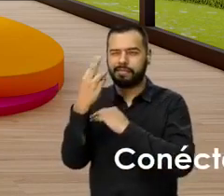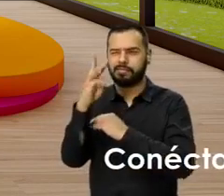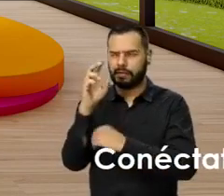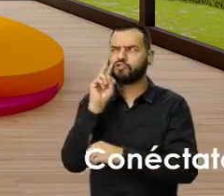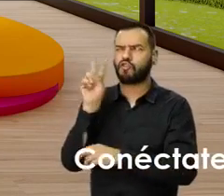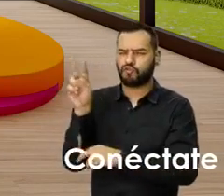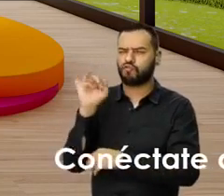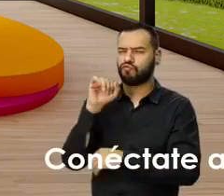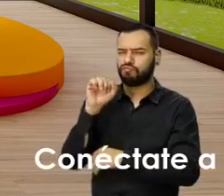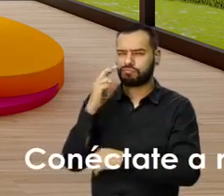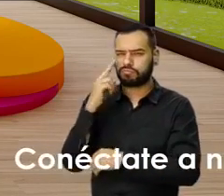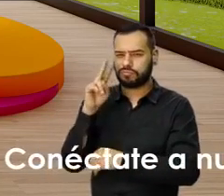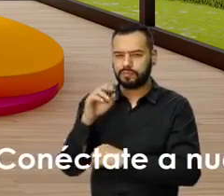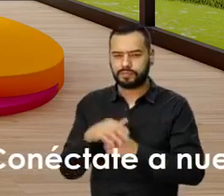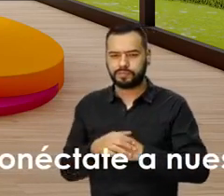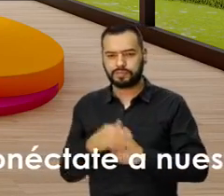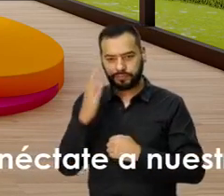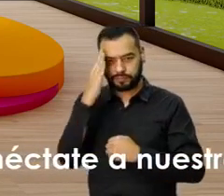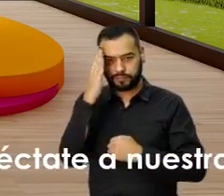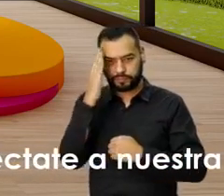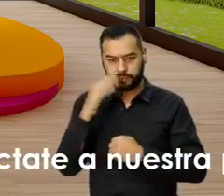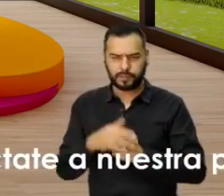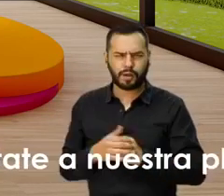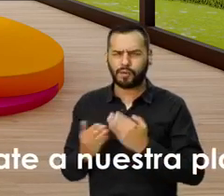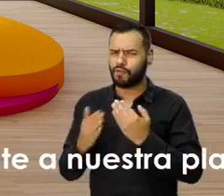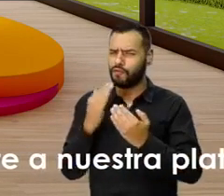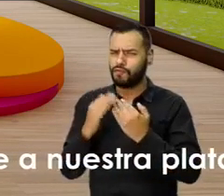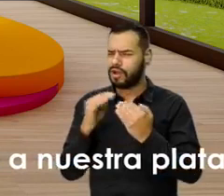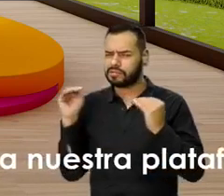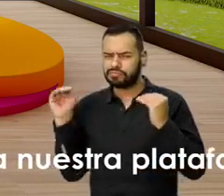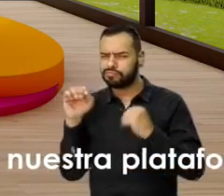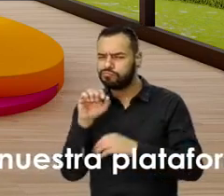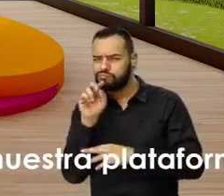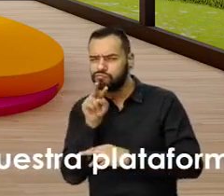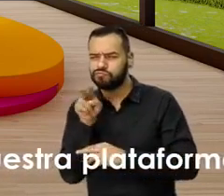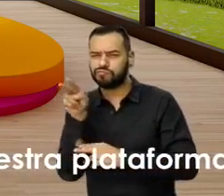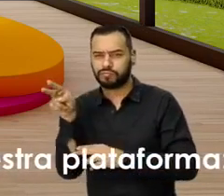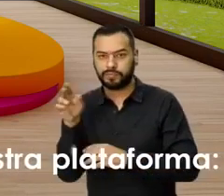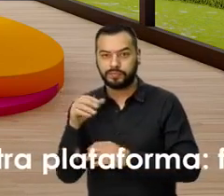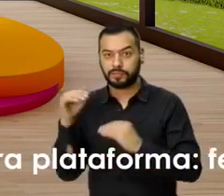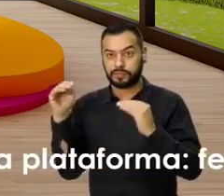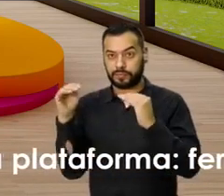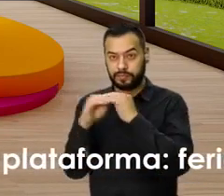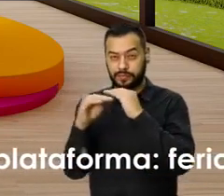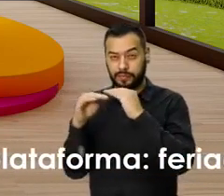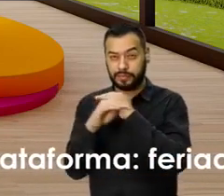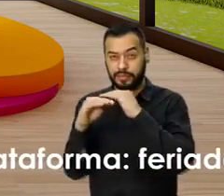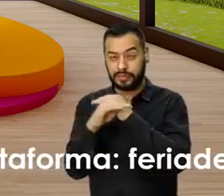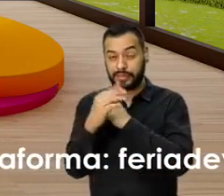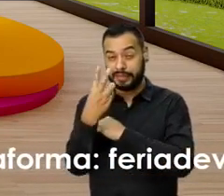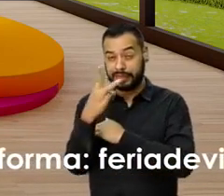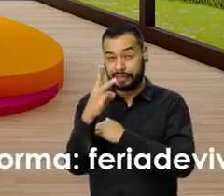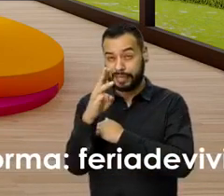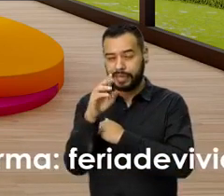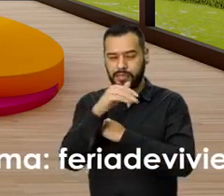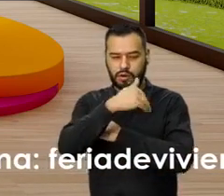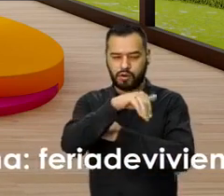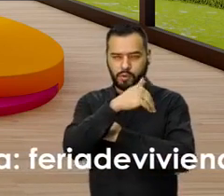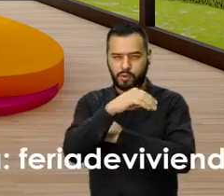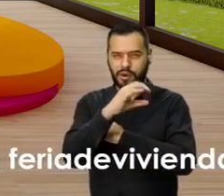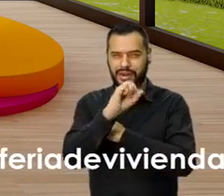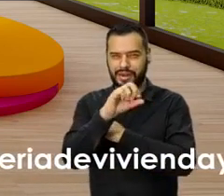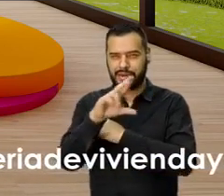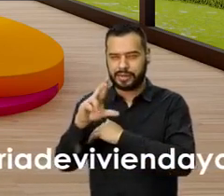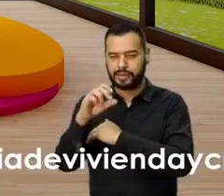he visto, yo las he visto, entonces yo sí sé dónde queda, pero igual es muy, muy fácil llegar. En toda la calle 13 con carrera